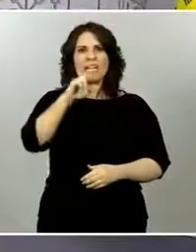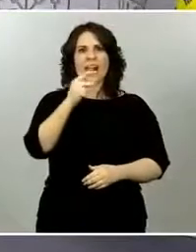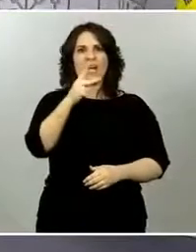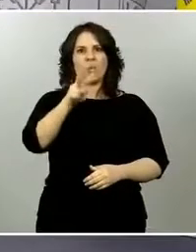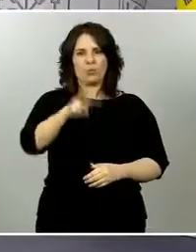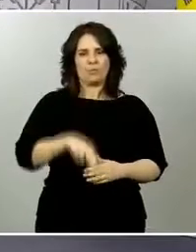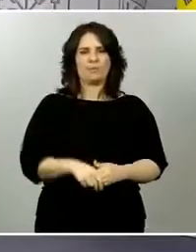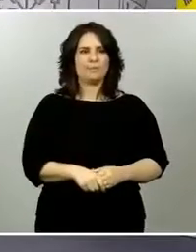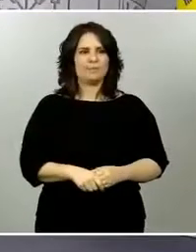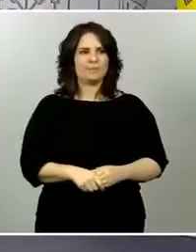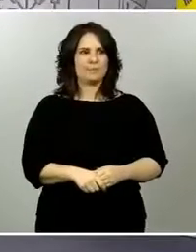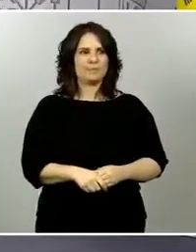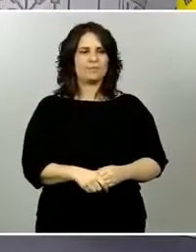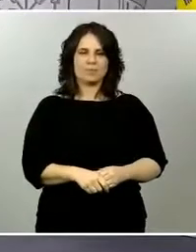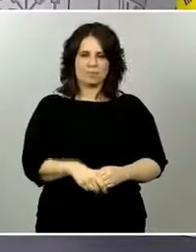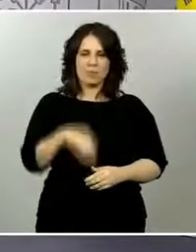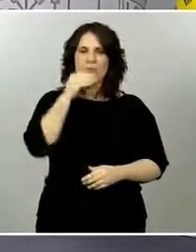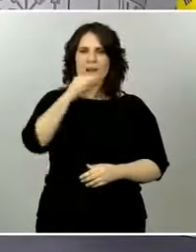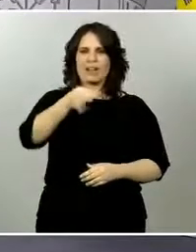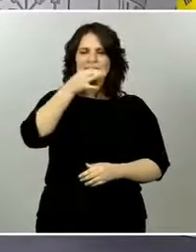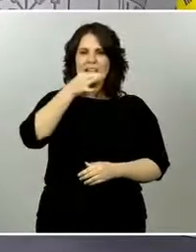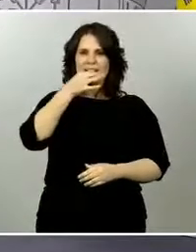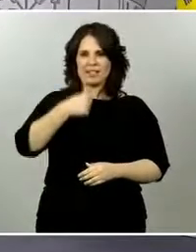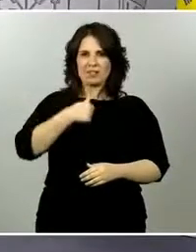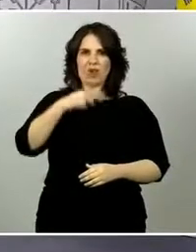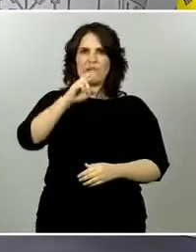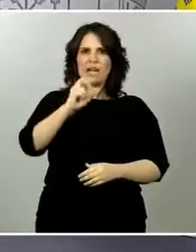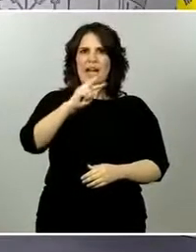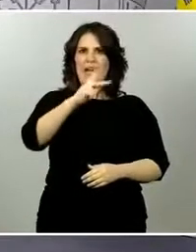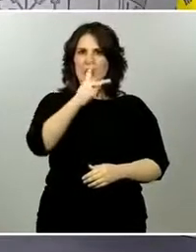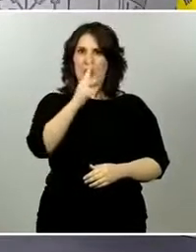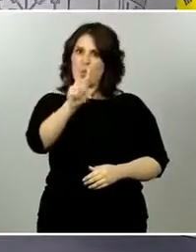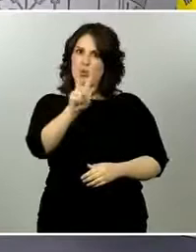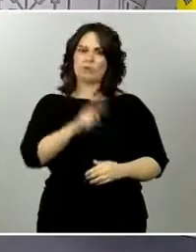residencia cumpliendo con las recomendaciones que hacemos pueden trasladarse a Illa.